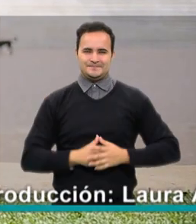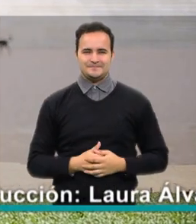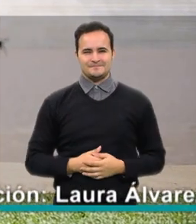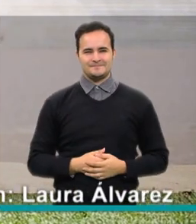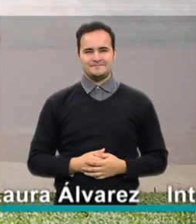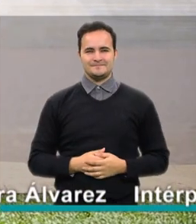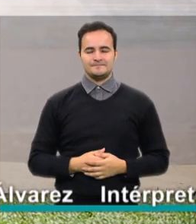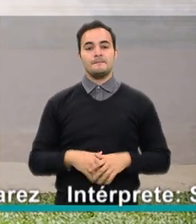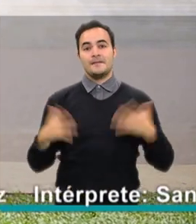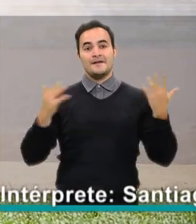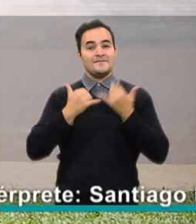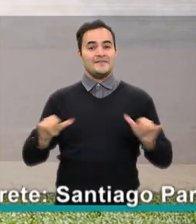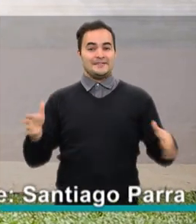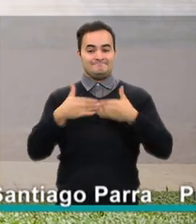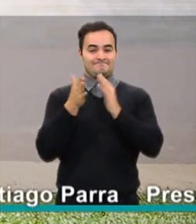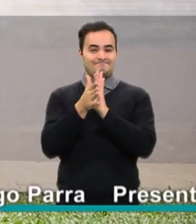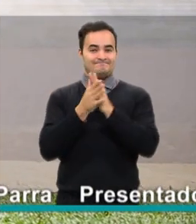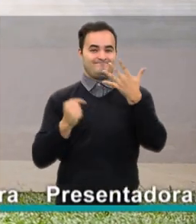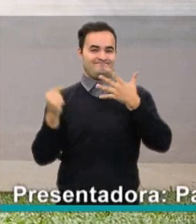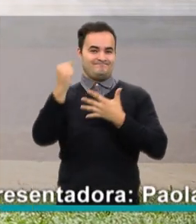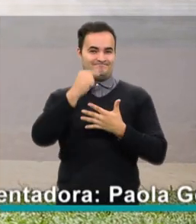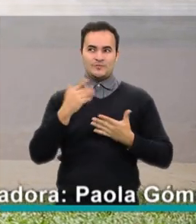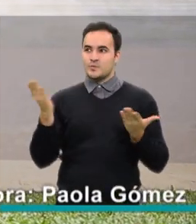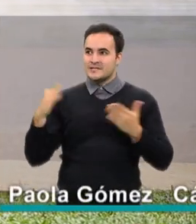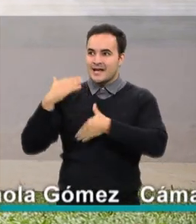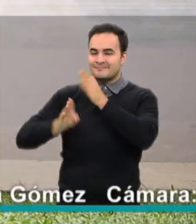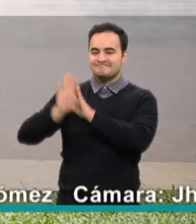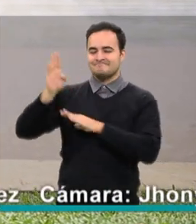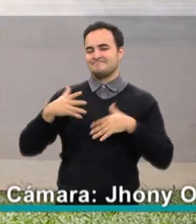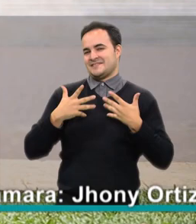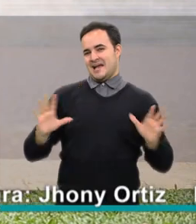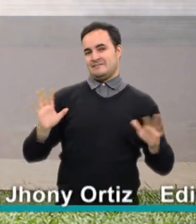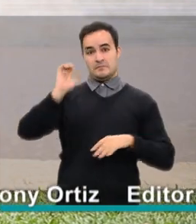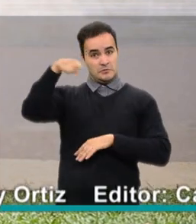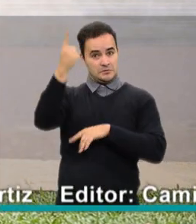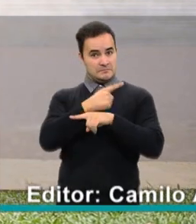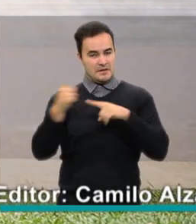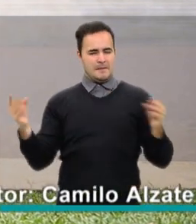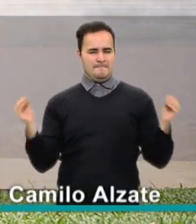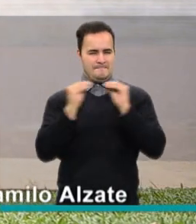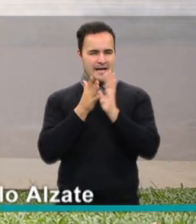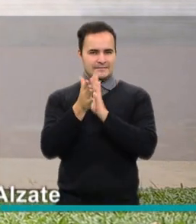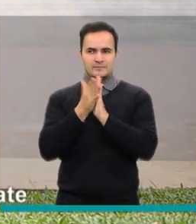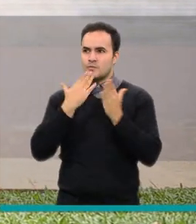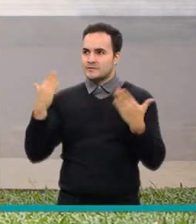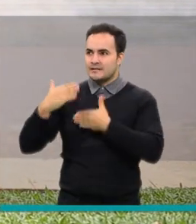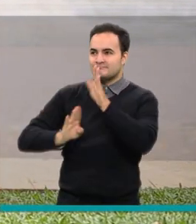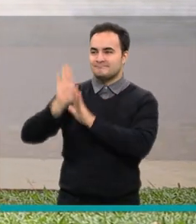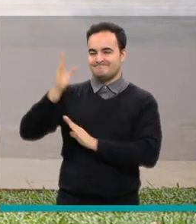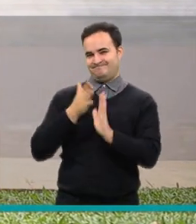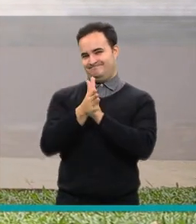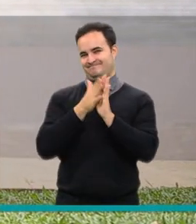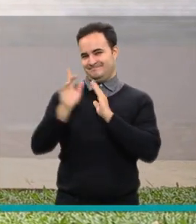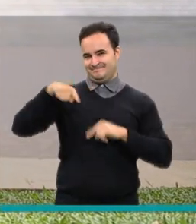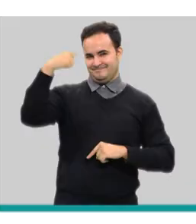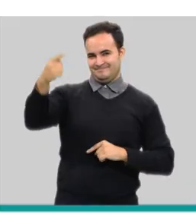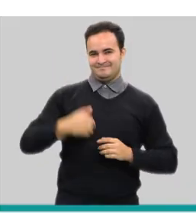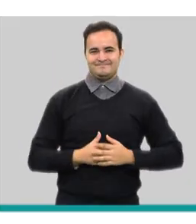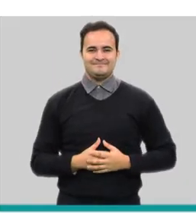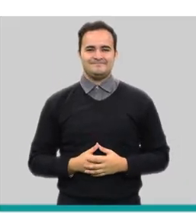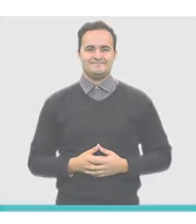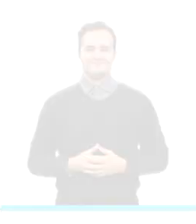Terminamos otra emisión de Medellín Conecta TV. Nos encontramos la próxima semana con más noticias e historias de Medellín Futuro.